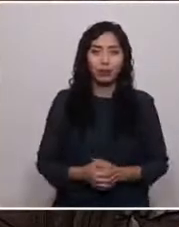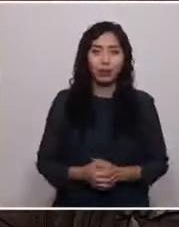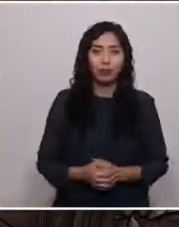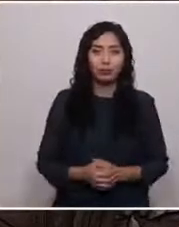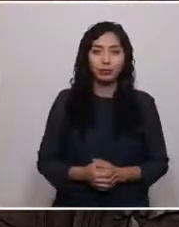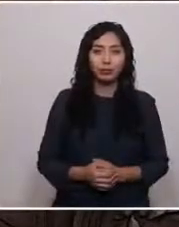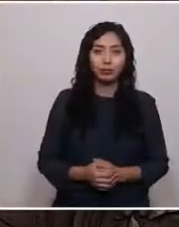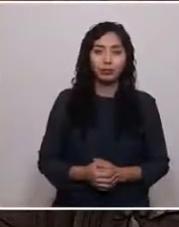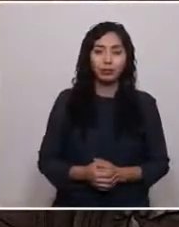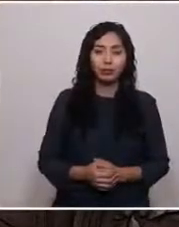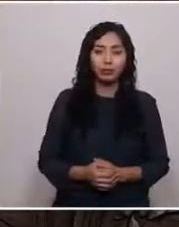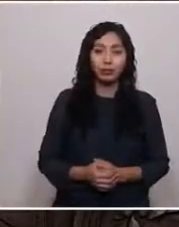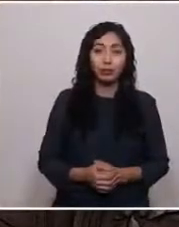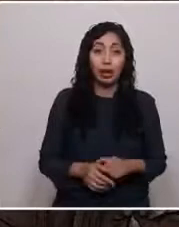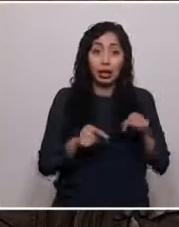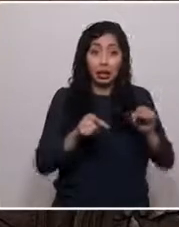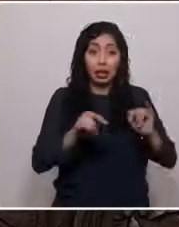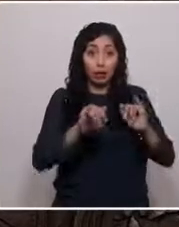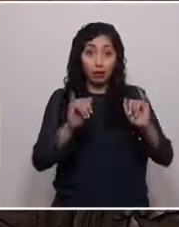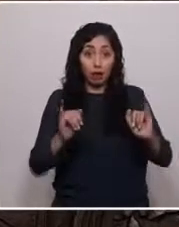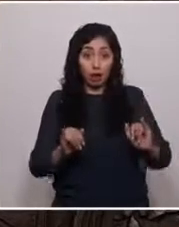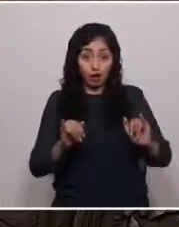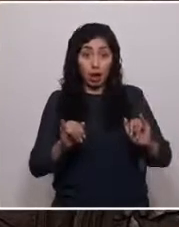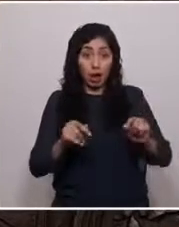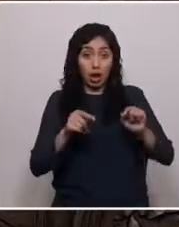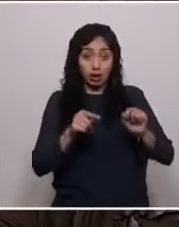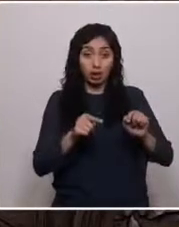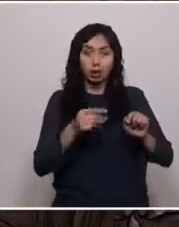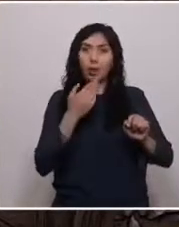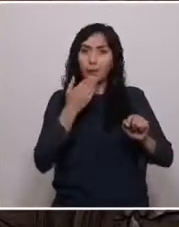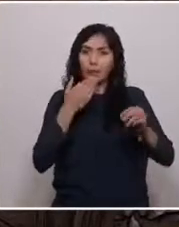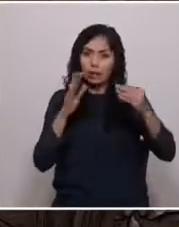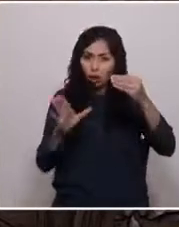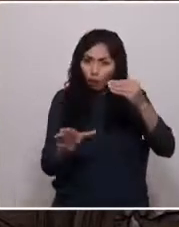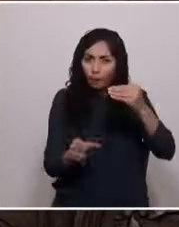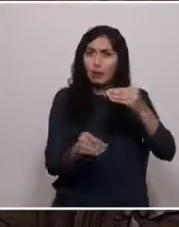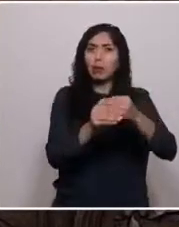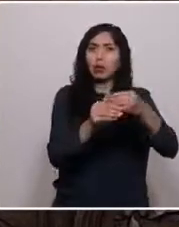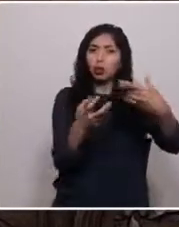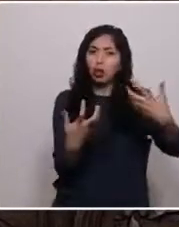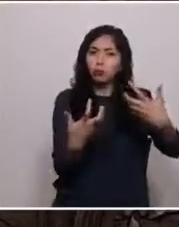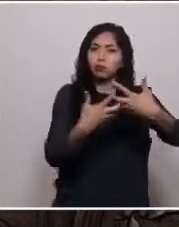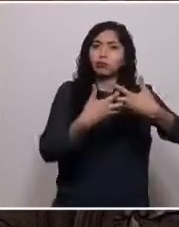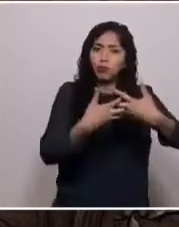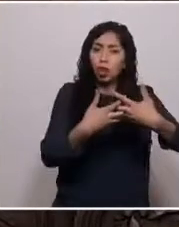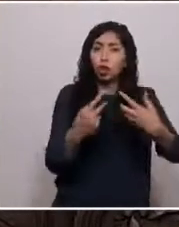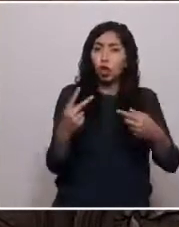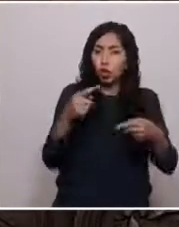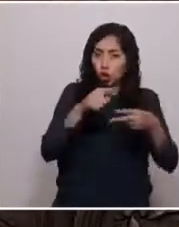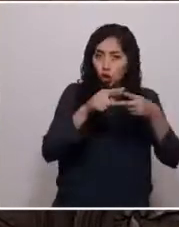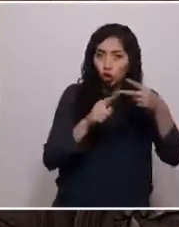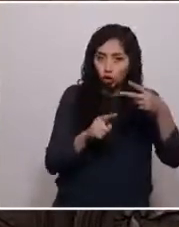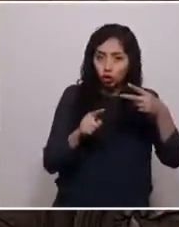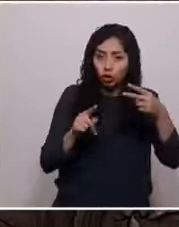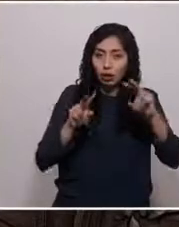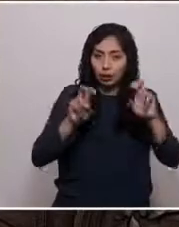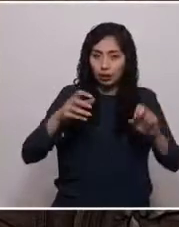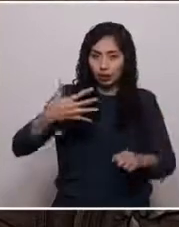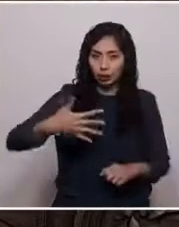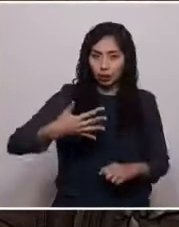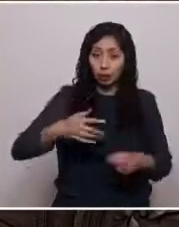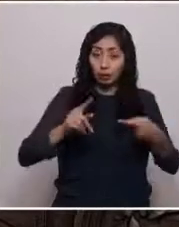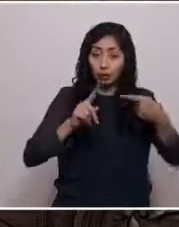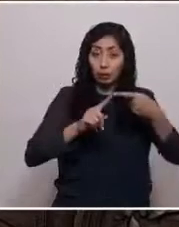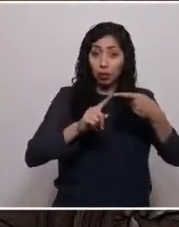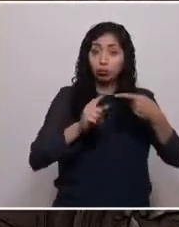Evidentemente, esta forma de proceder se complementa con dos supuestos esenciales. Por una parte, el